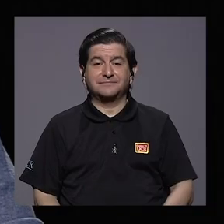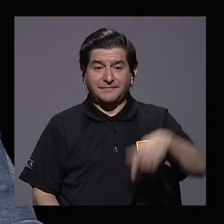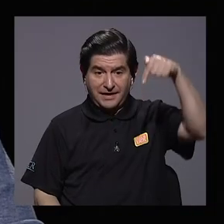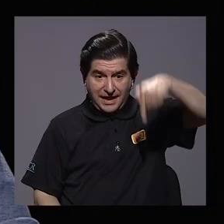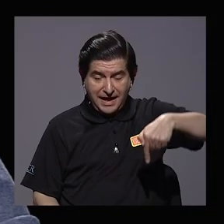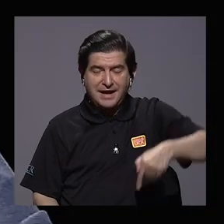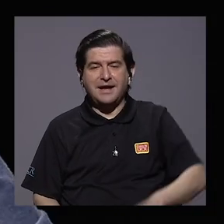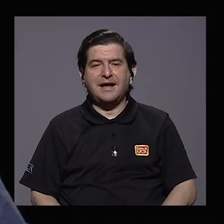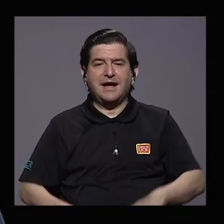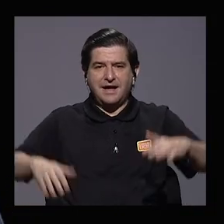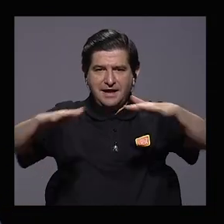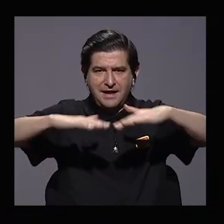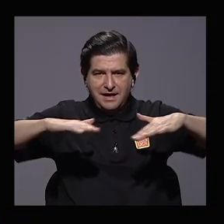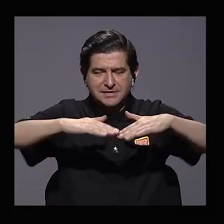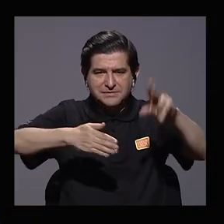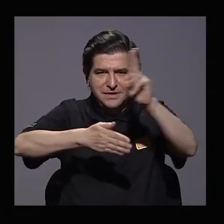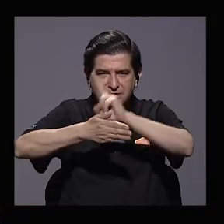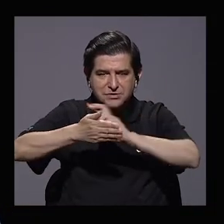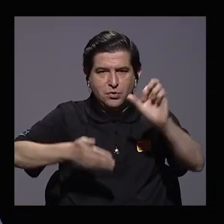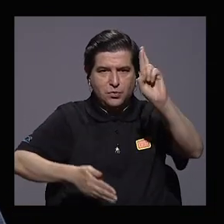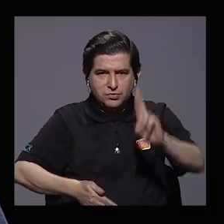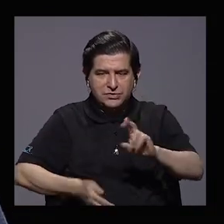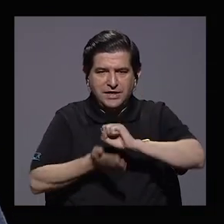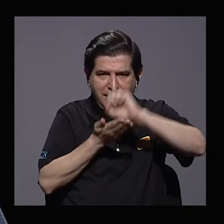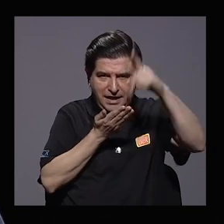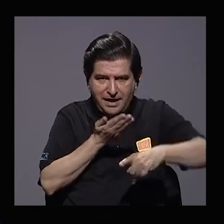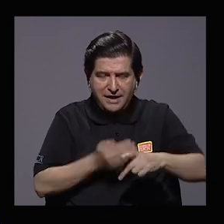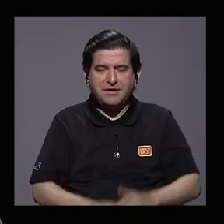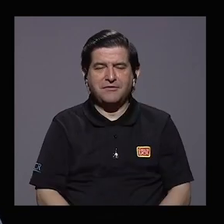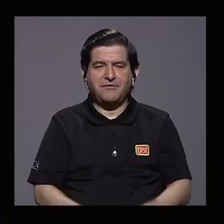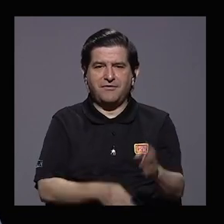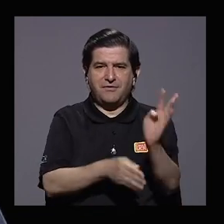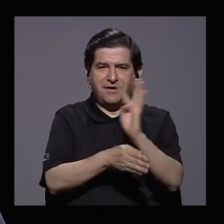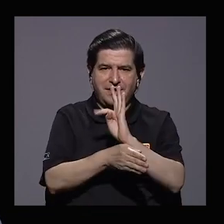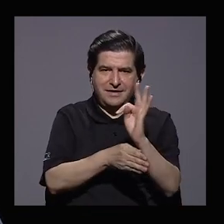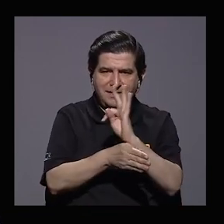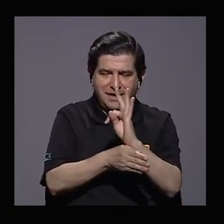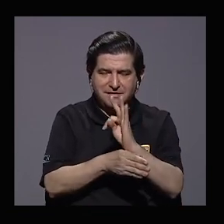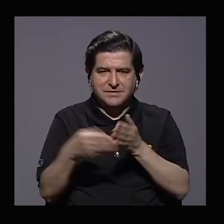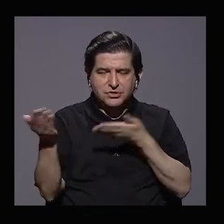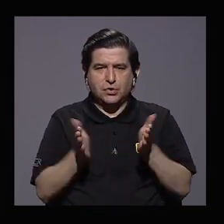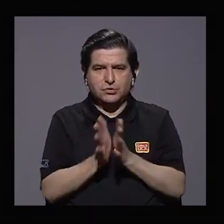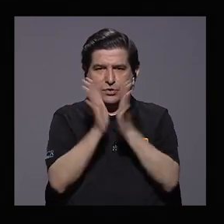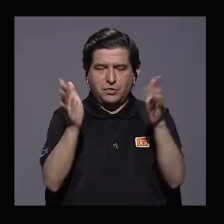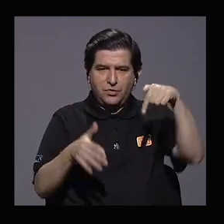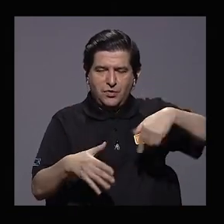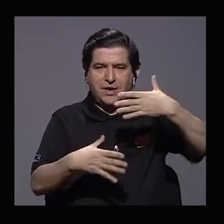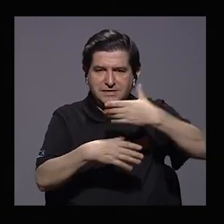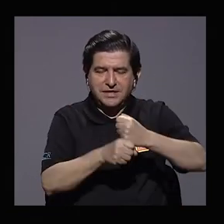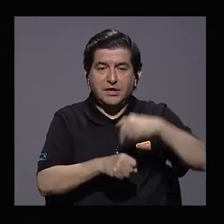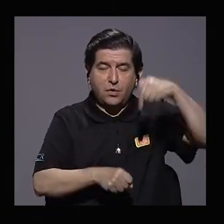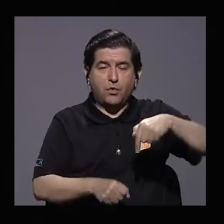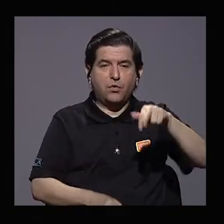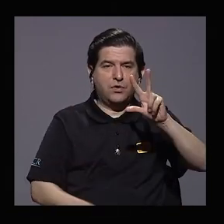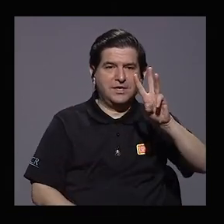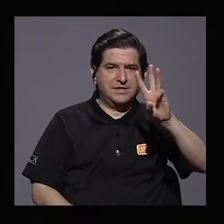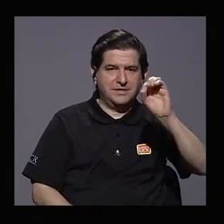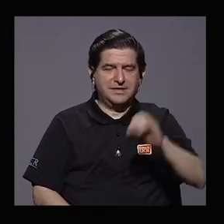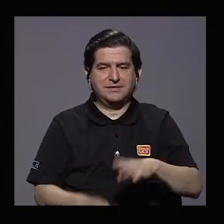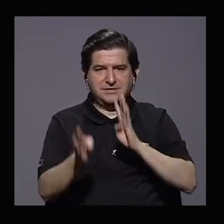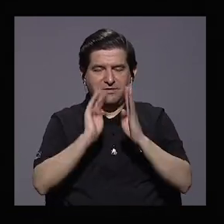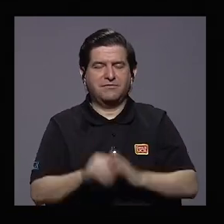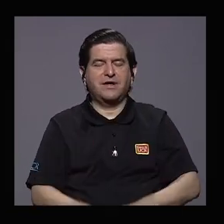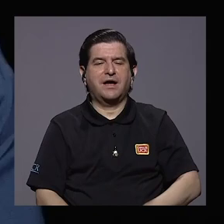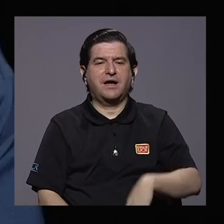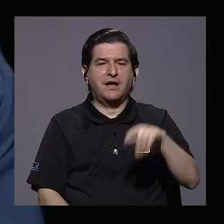Estamos desde el campus Rodrigo Facio haciendo para ustedes televisión de servicio público y hoy en 360 conversamos con Doña Soyle